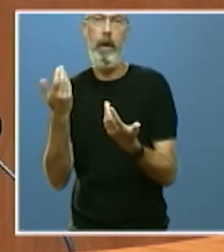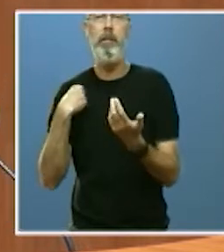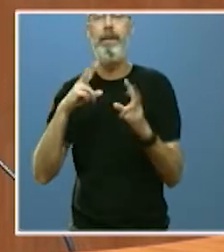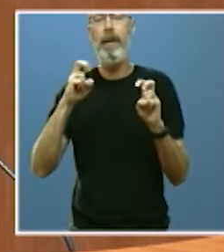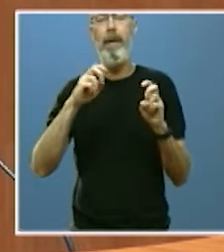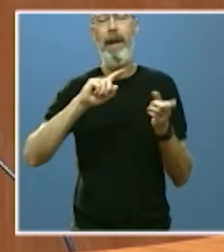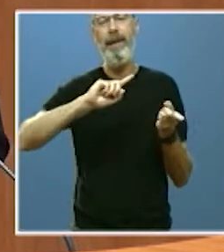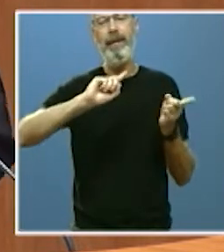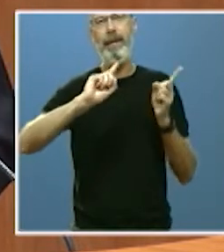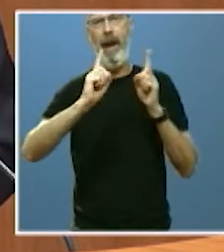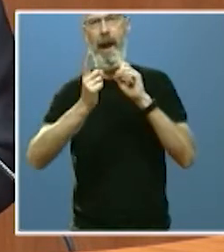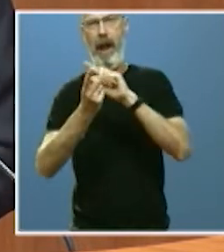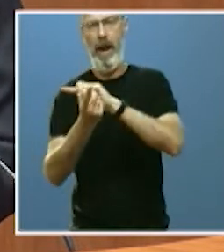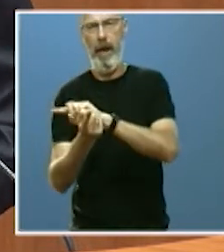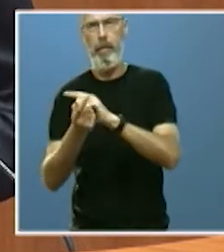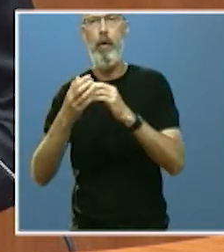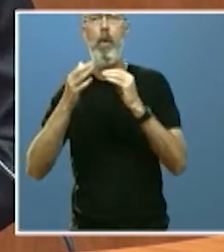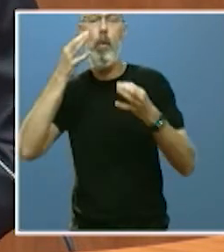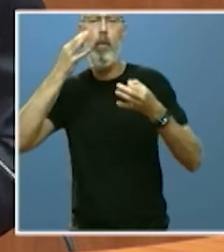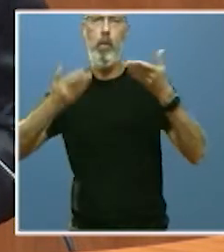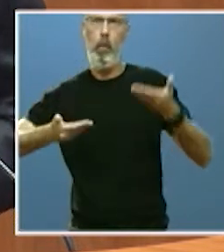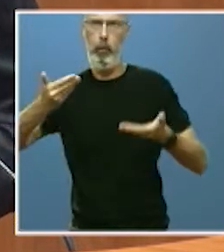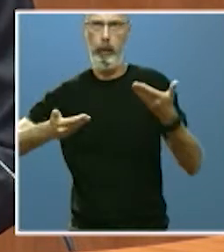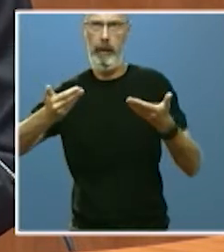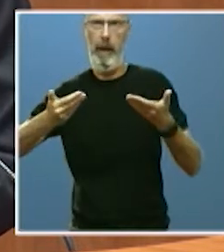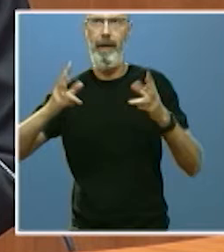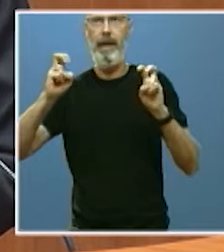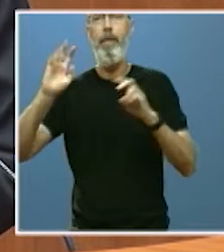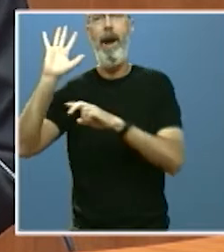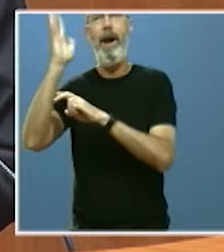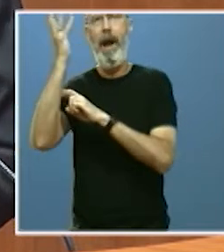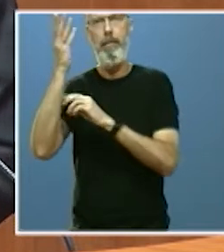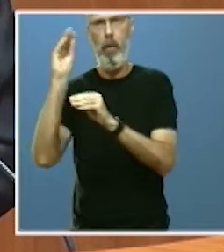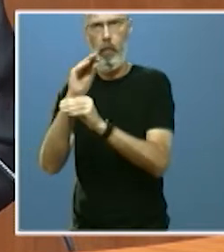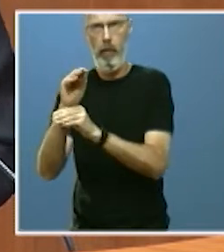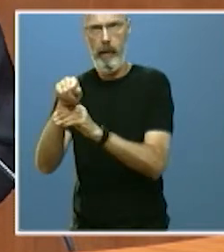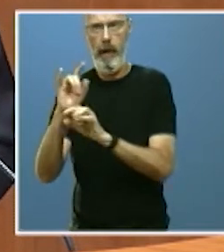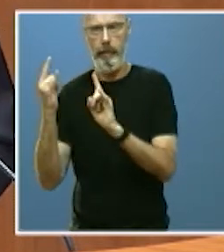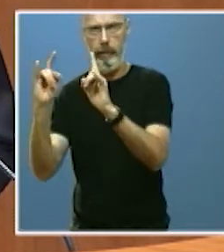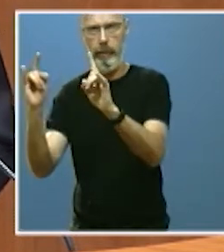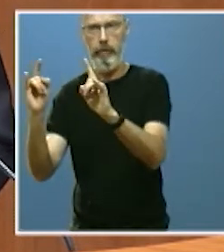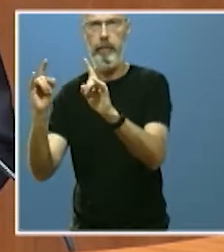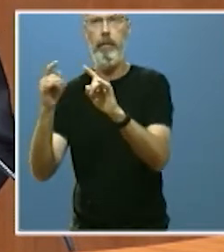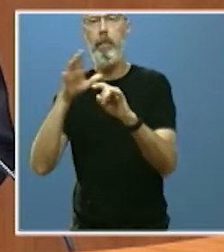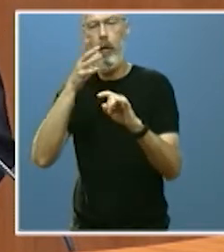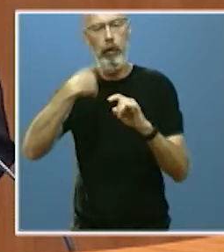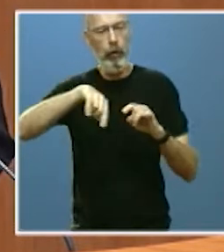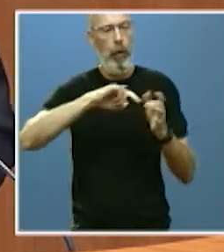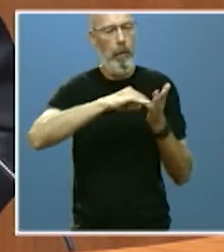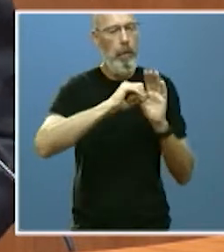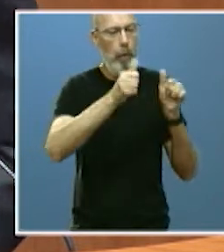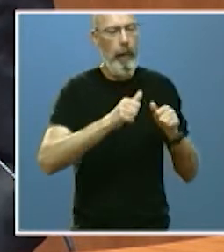justa frente al cambio climático, dirigido a promover la sostenibilidad de nuestro modelo productivo.